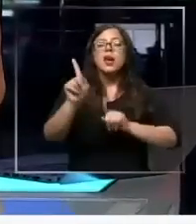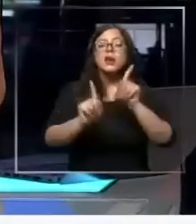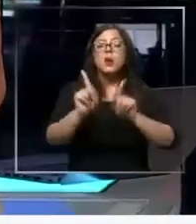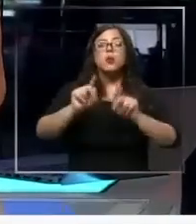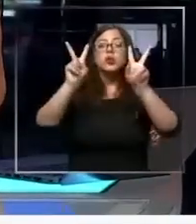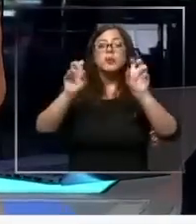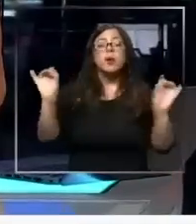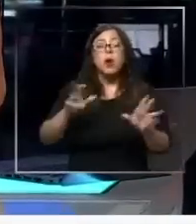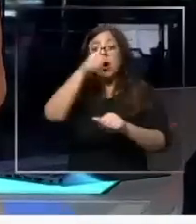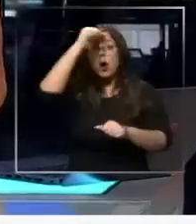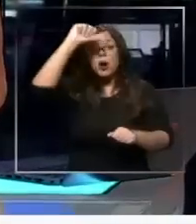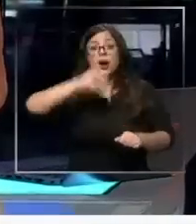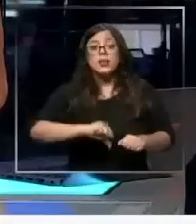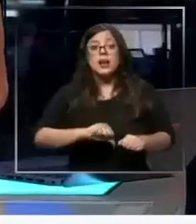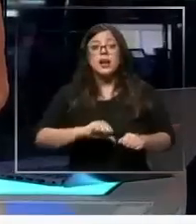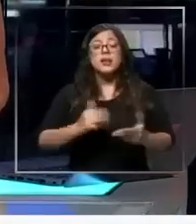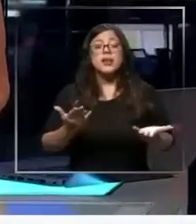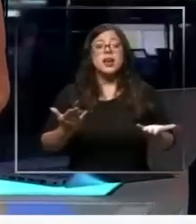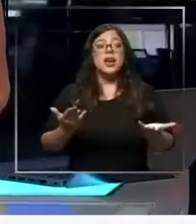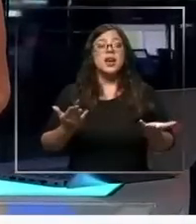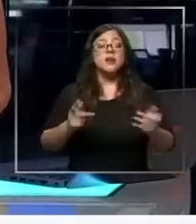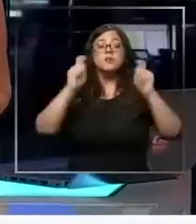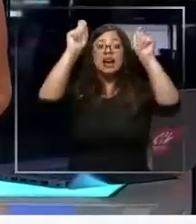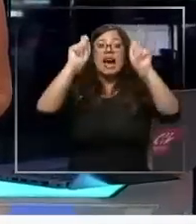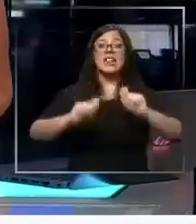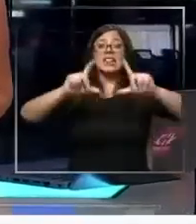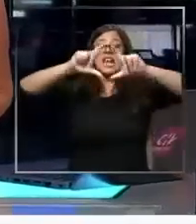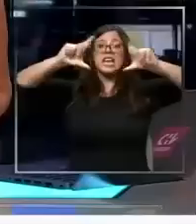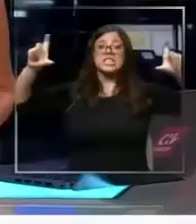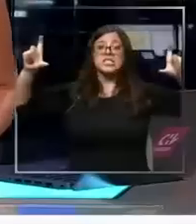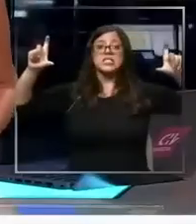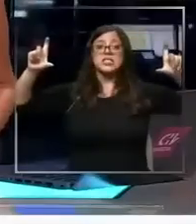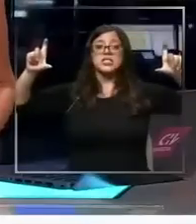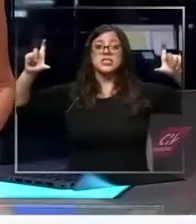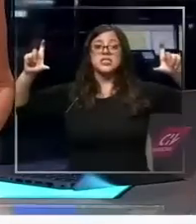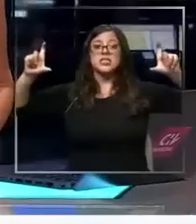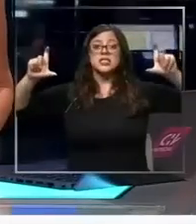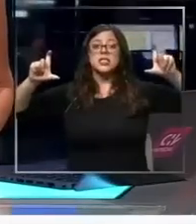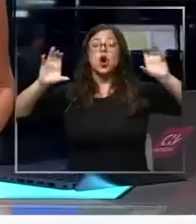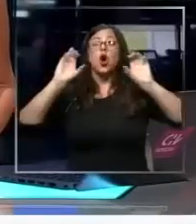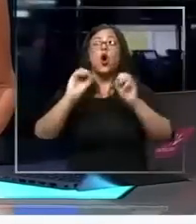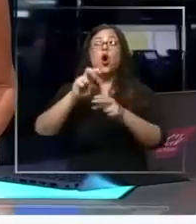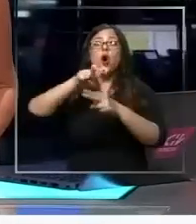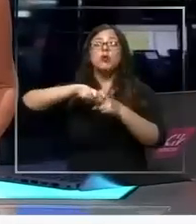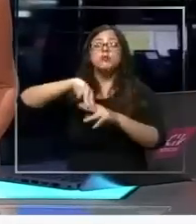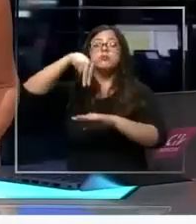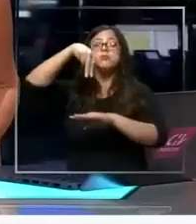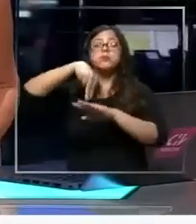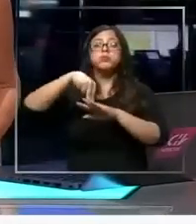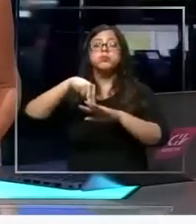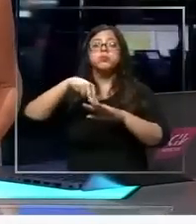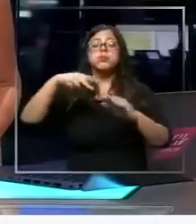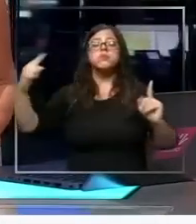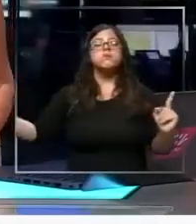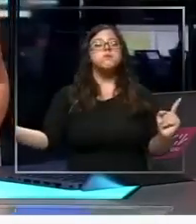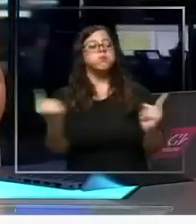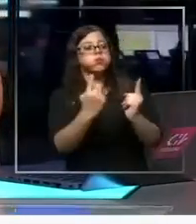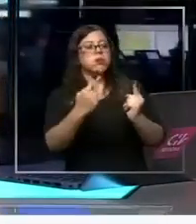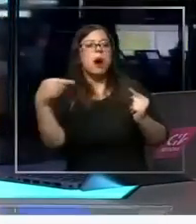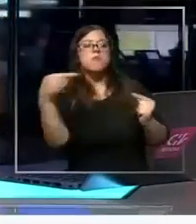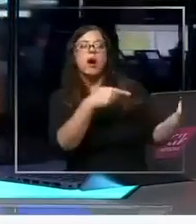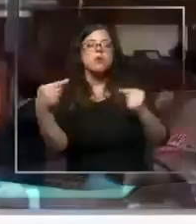sancionadas están, por ejemplo, mostrar carteles durante las sesiones o levantarse del pupitre para increpar a otros parlamentarios.